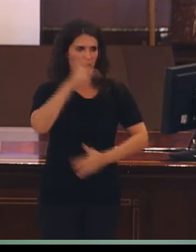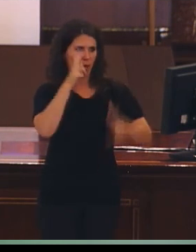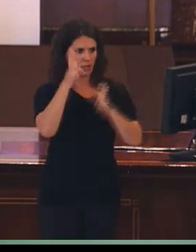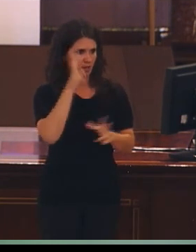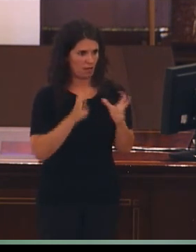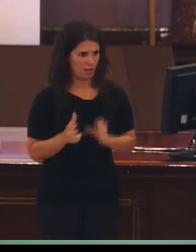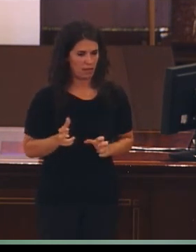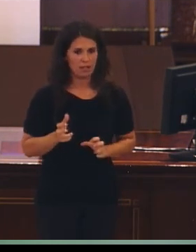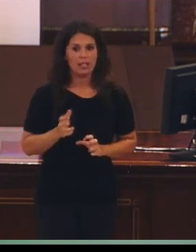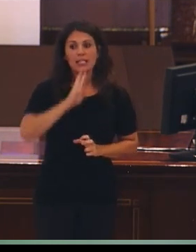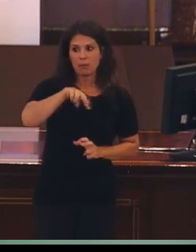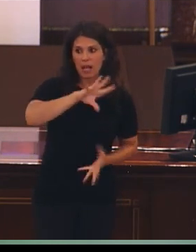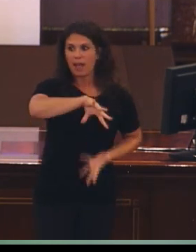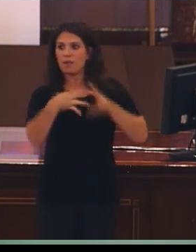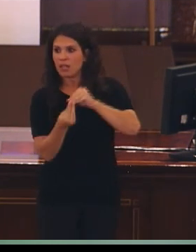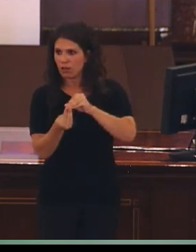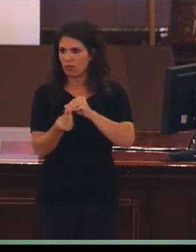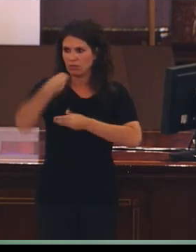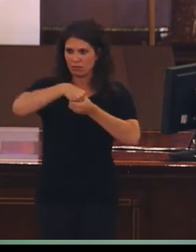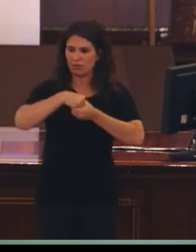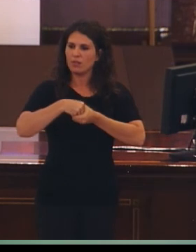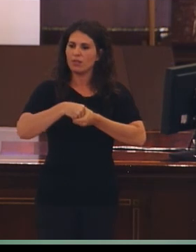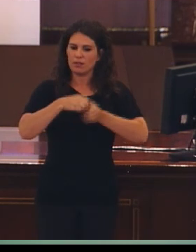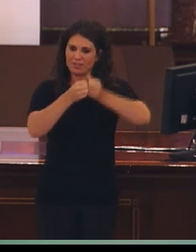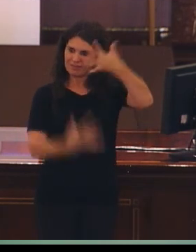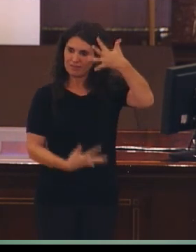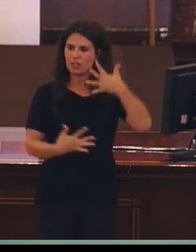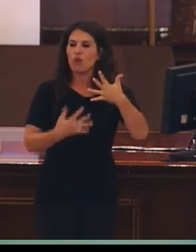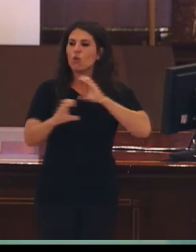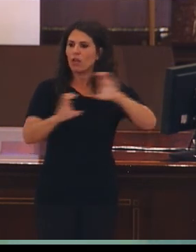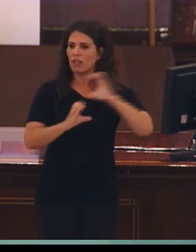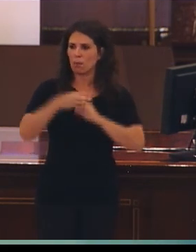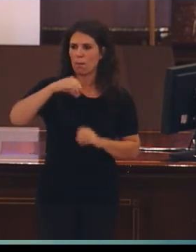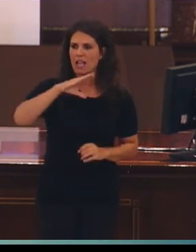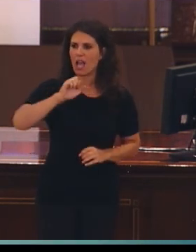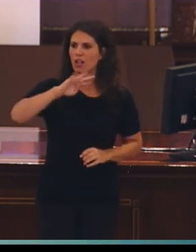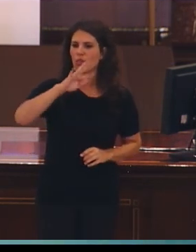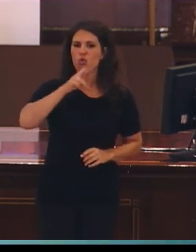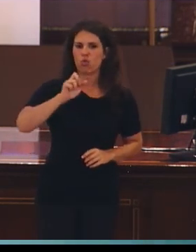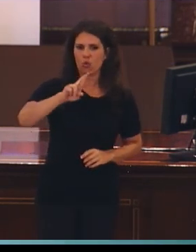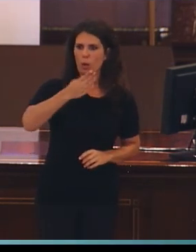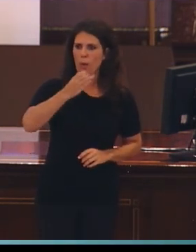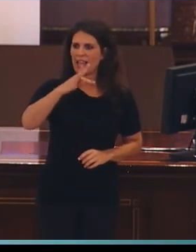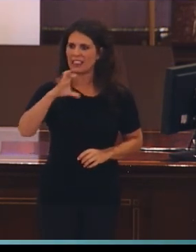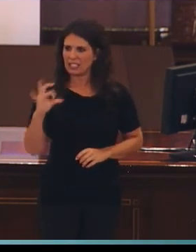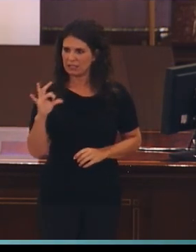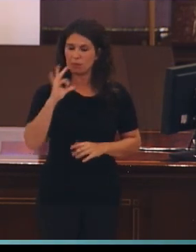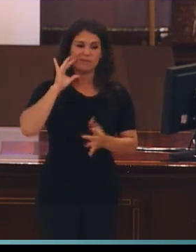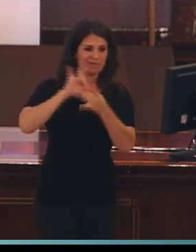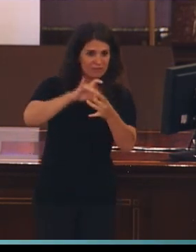y «Adaptación del inventario de desarrollo comunicativo de MacArthur Bates a la lengua de signos española».